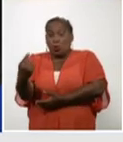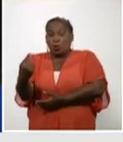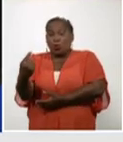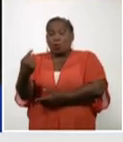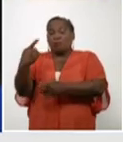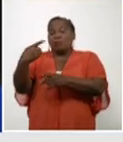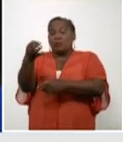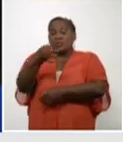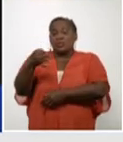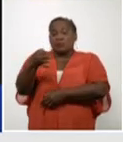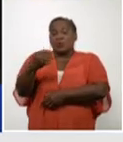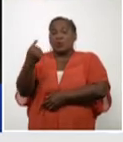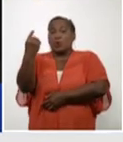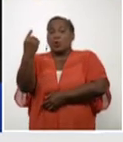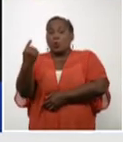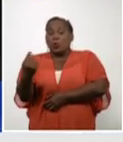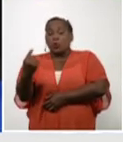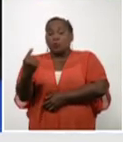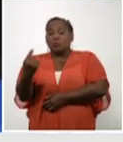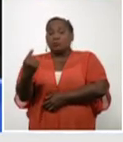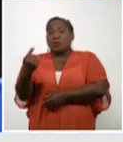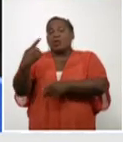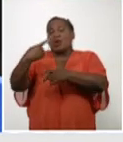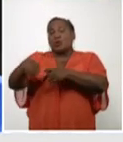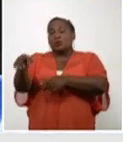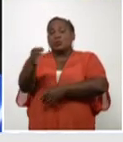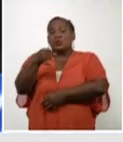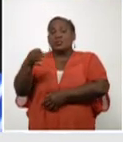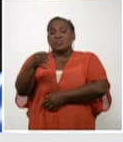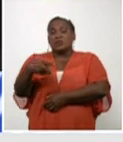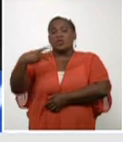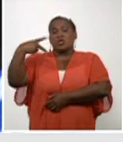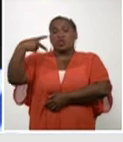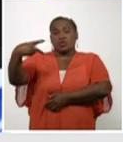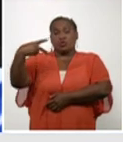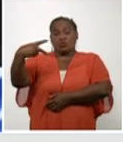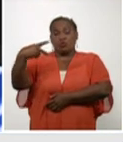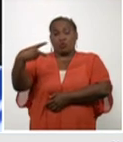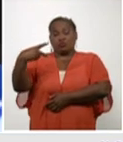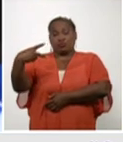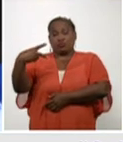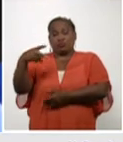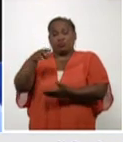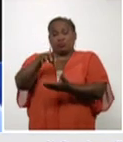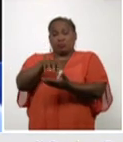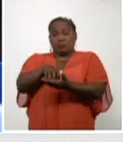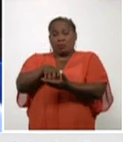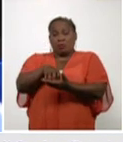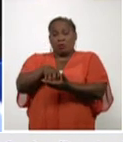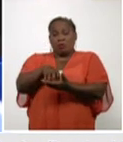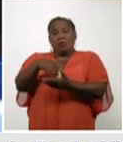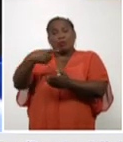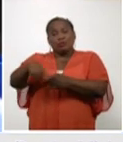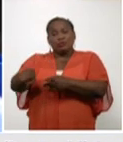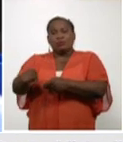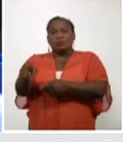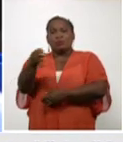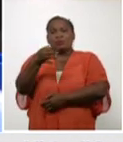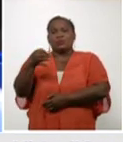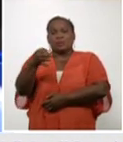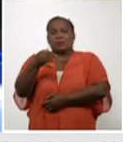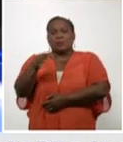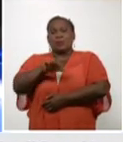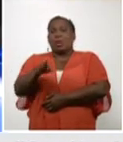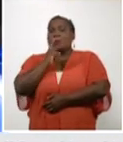caso en el asentamiento de Atibónico y dos casos en el poblado de Bucquerón. Y estamos asistiendo a un